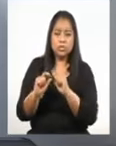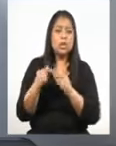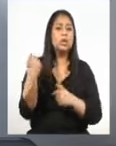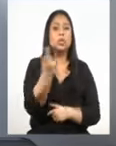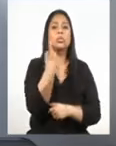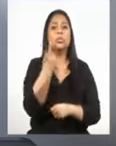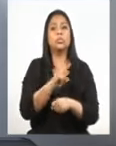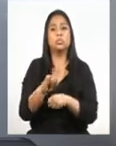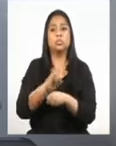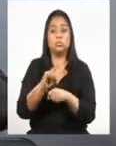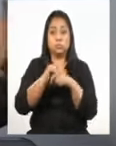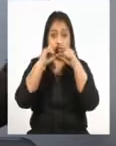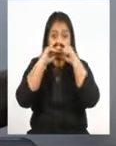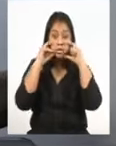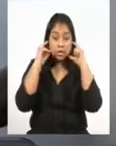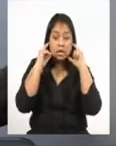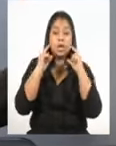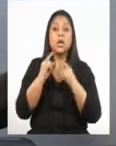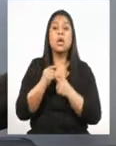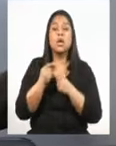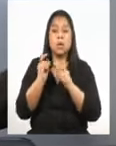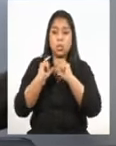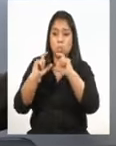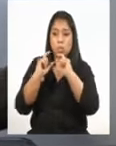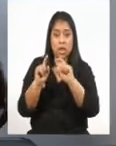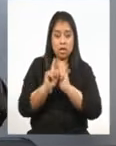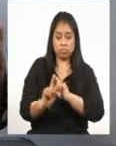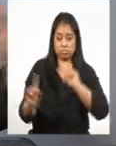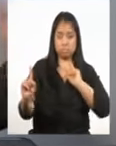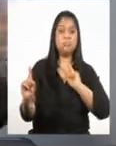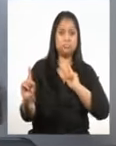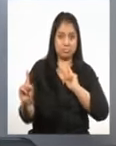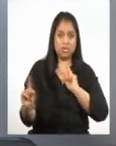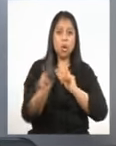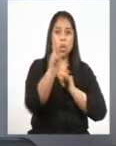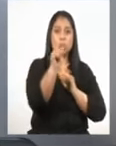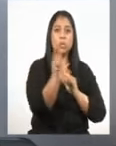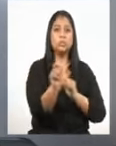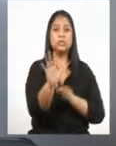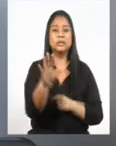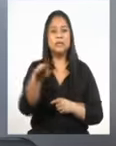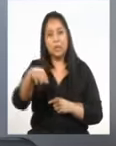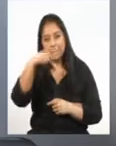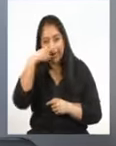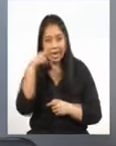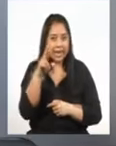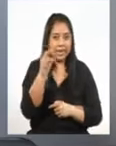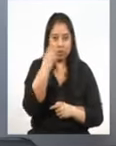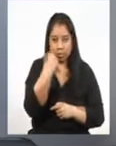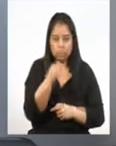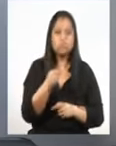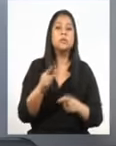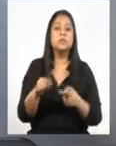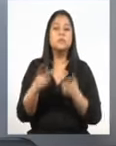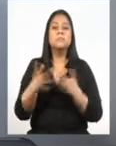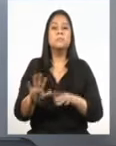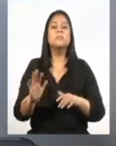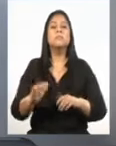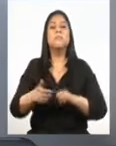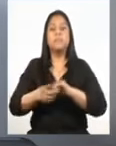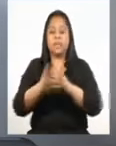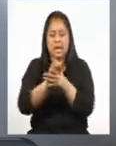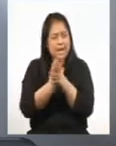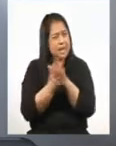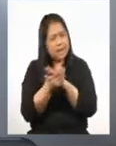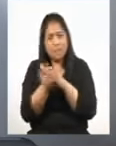mascarilla. Guardemos la distancia de uno metro y medio entre cada uno de nosotros. Hámonos las manos cada